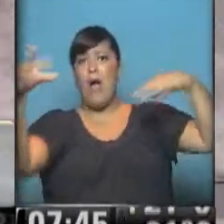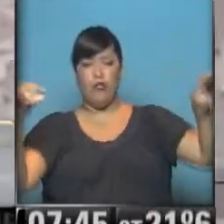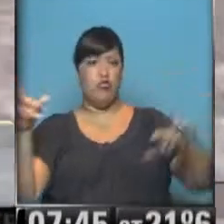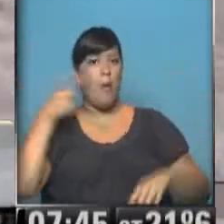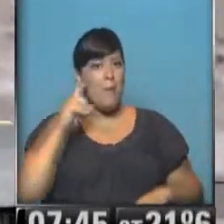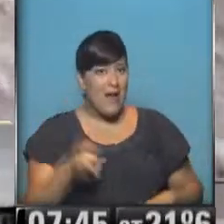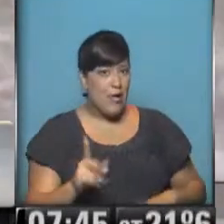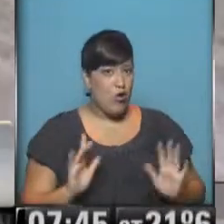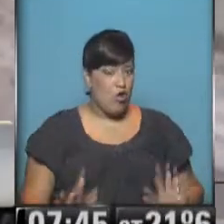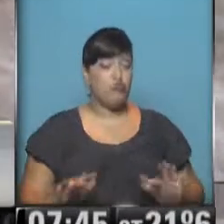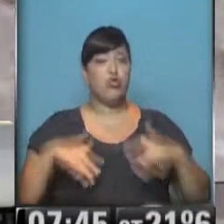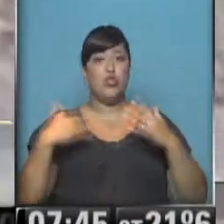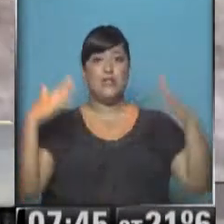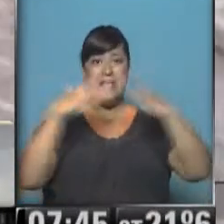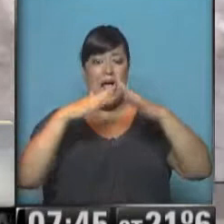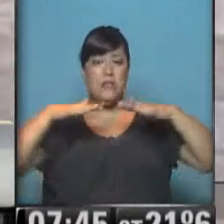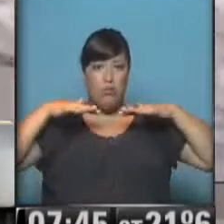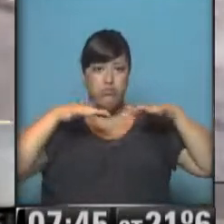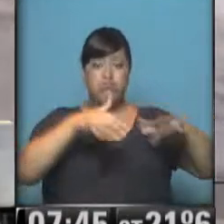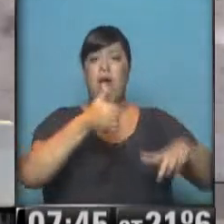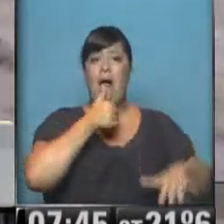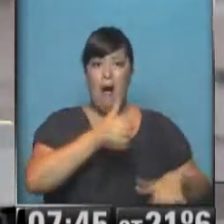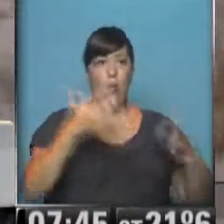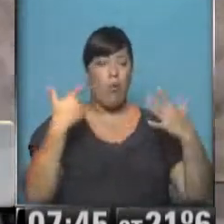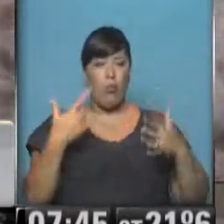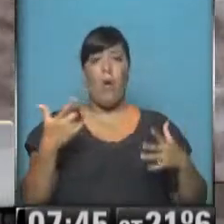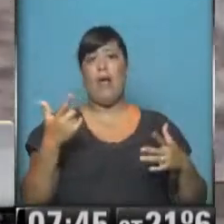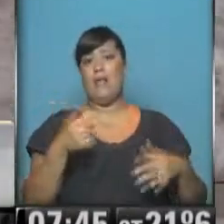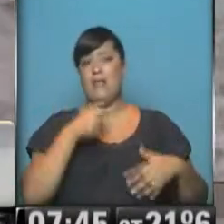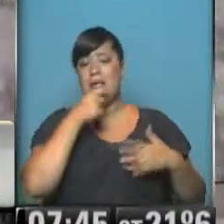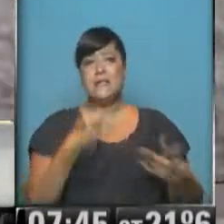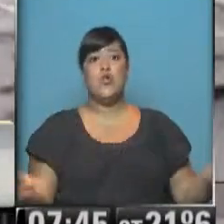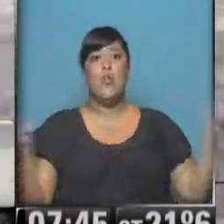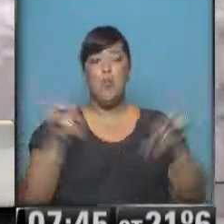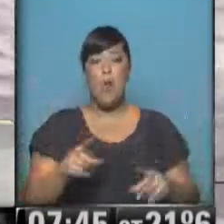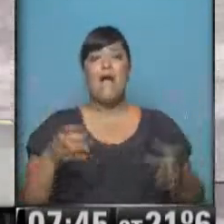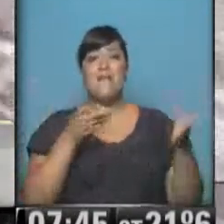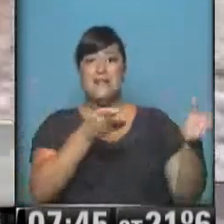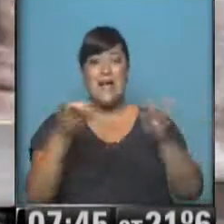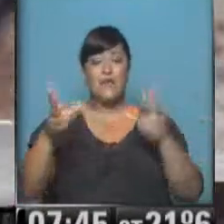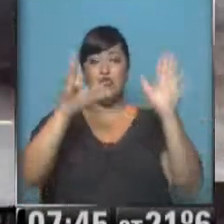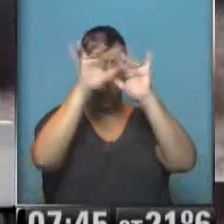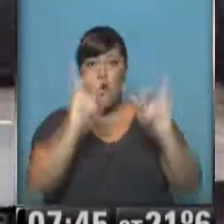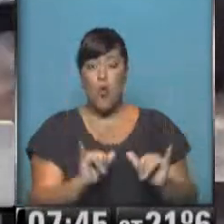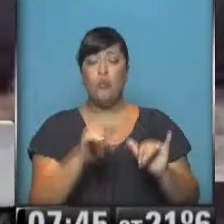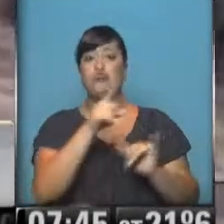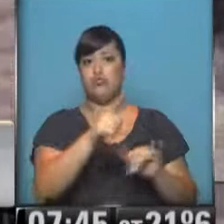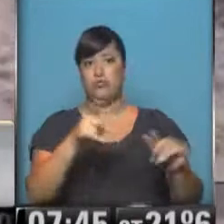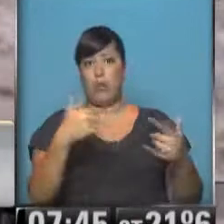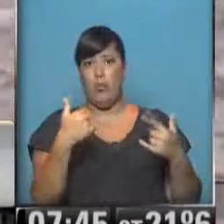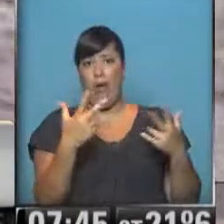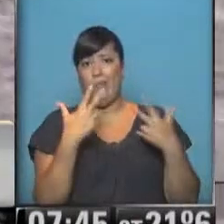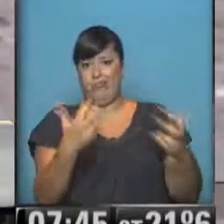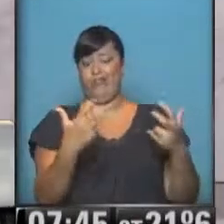que ha entrado el agua hay riesgo de shock eléctrico si uno recupera o restablece el servicio de energía sin tomar precauciones. Bueno, en principio